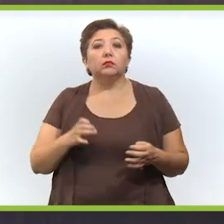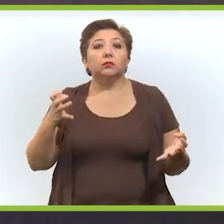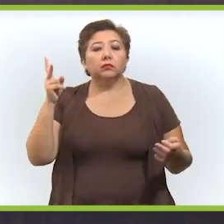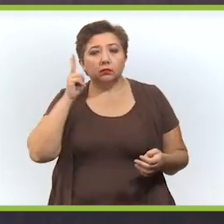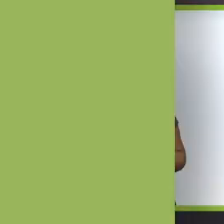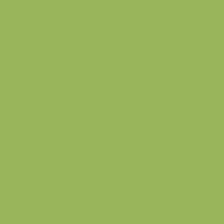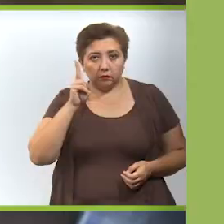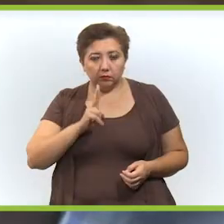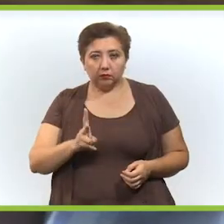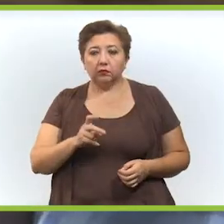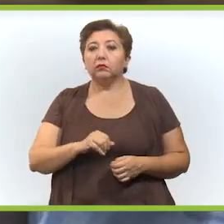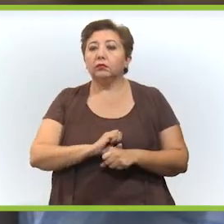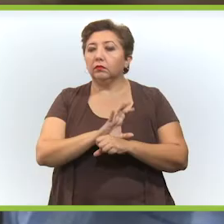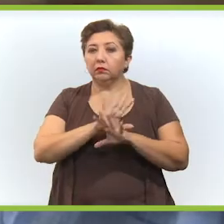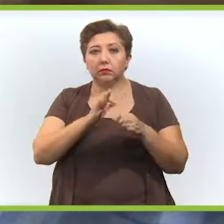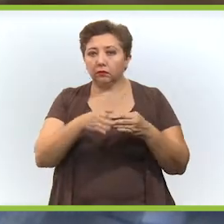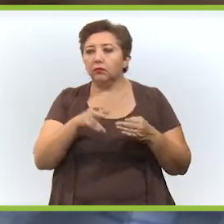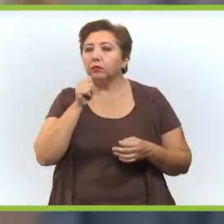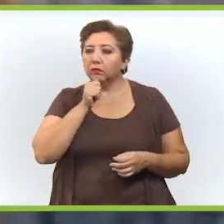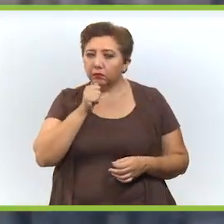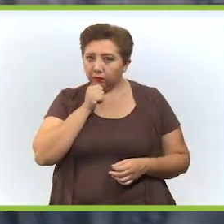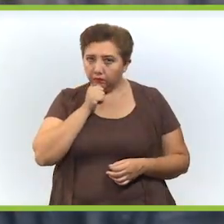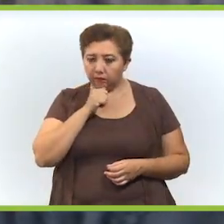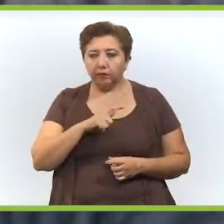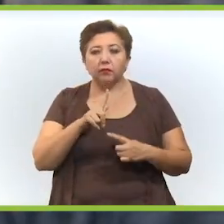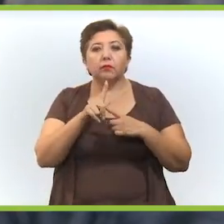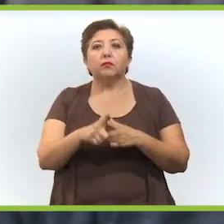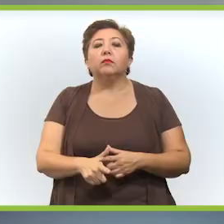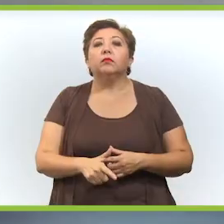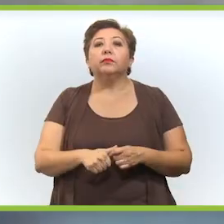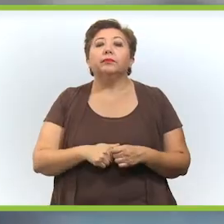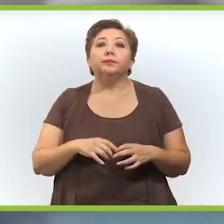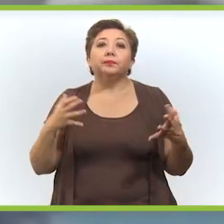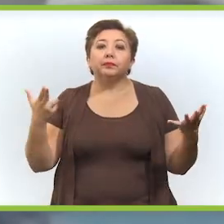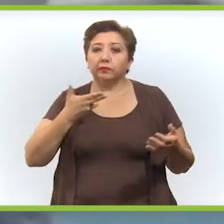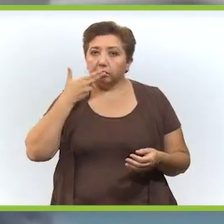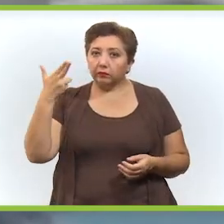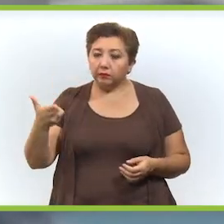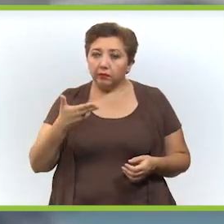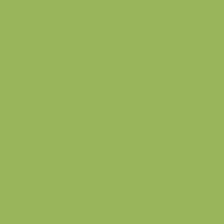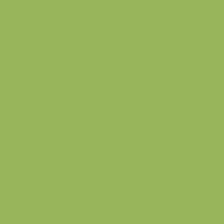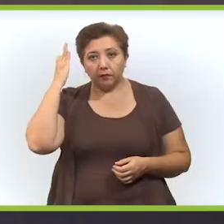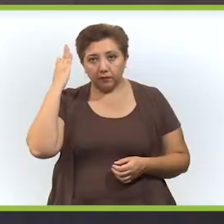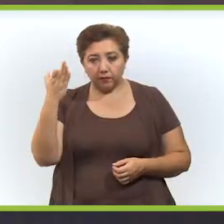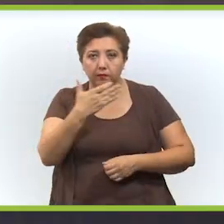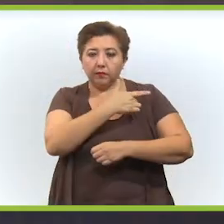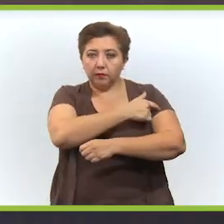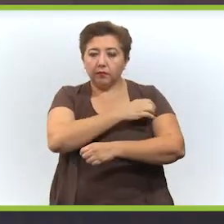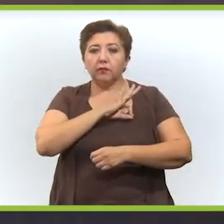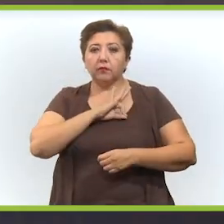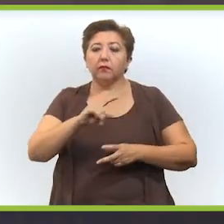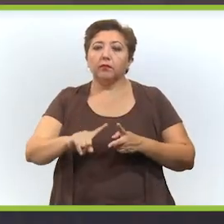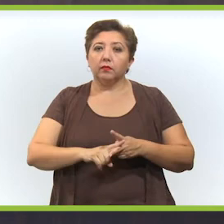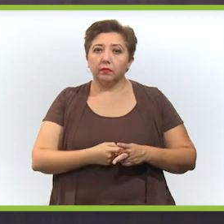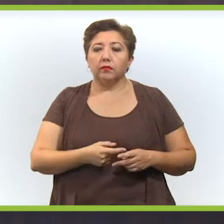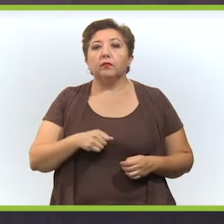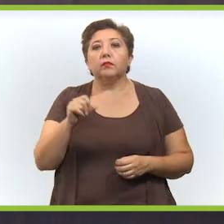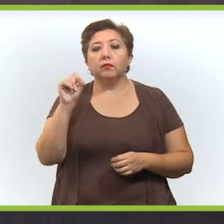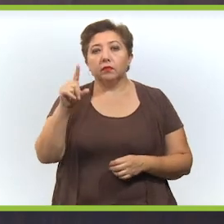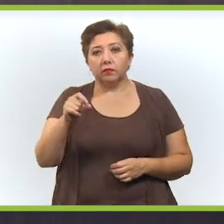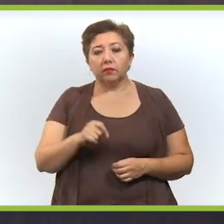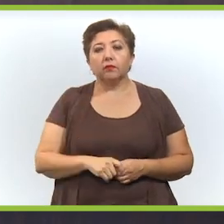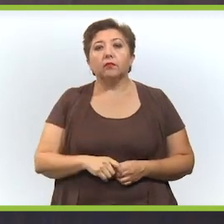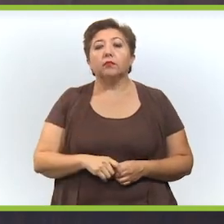vacuna ya empezó a llegar o porque se están haciendo los ensayos, el coronavirus se acabó. Para que todos tengamos una idea de lo que se habla, es que el periodo de